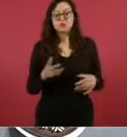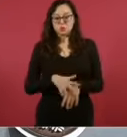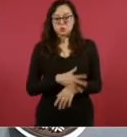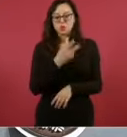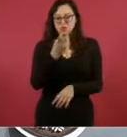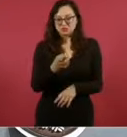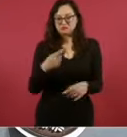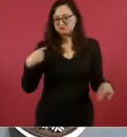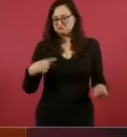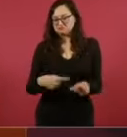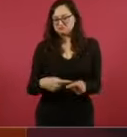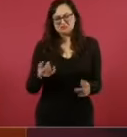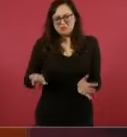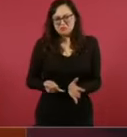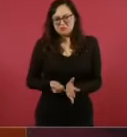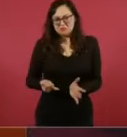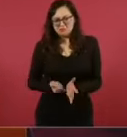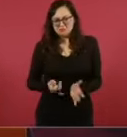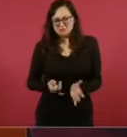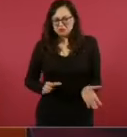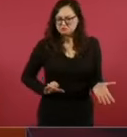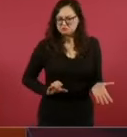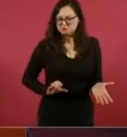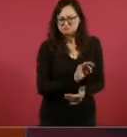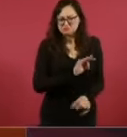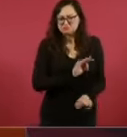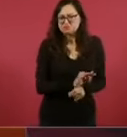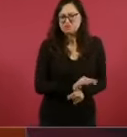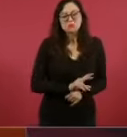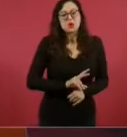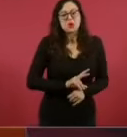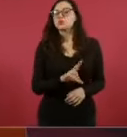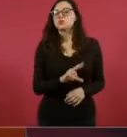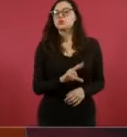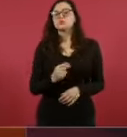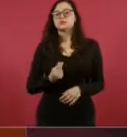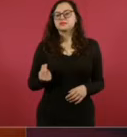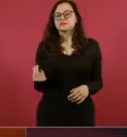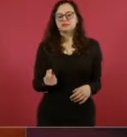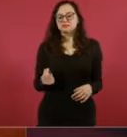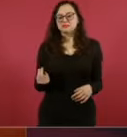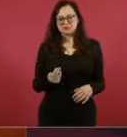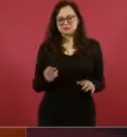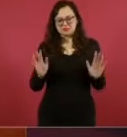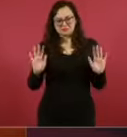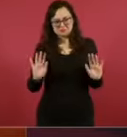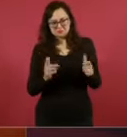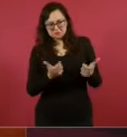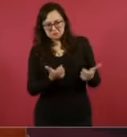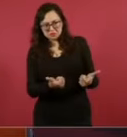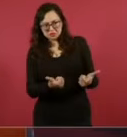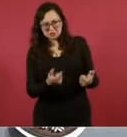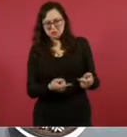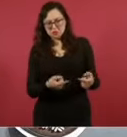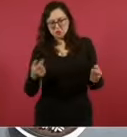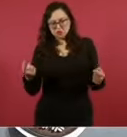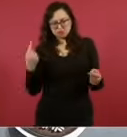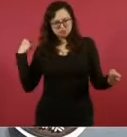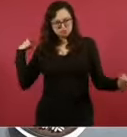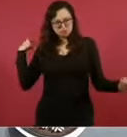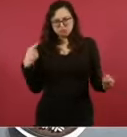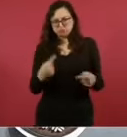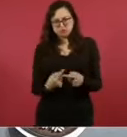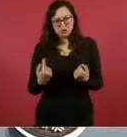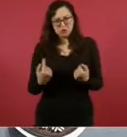de incentivo fiscal. ¿Qué quiere decir esto? Como lo hemos comentado, que la fórmula que se tiene es una fórmula muy adecuada para